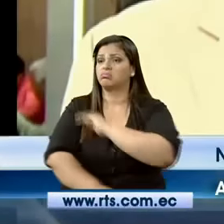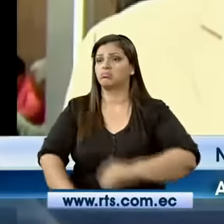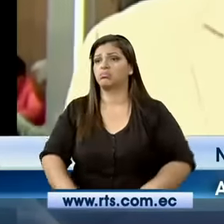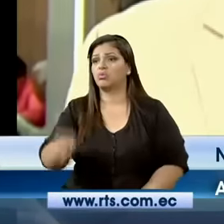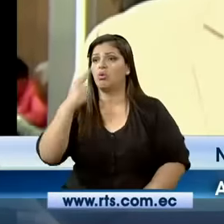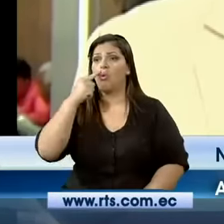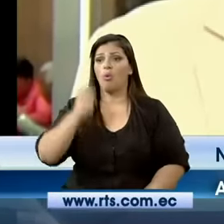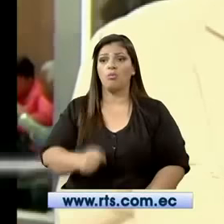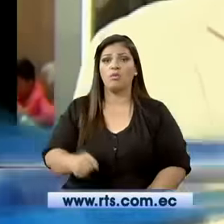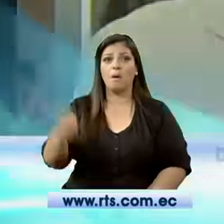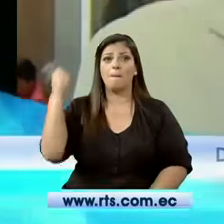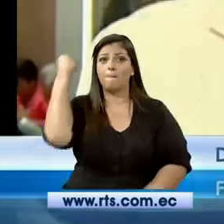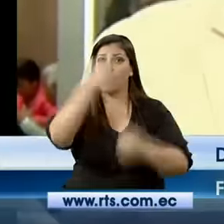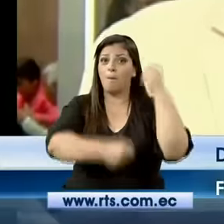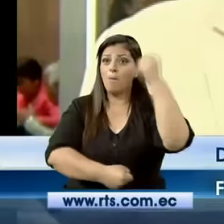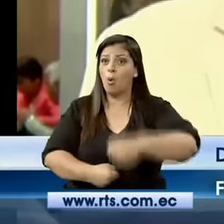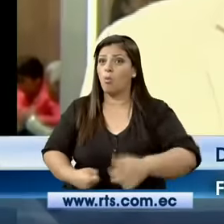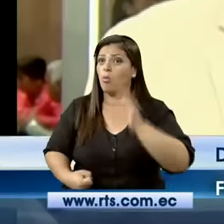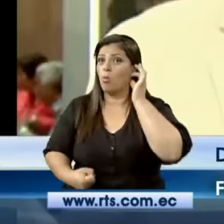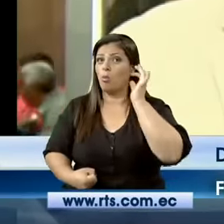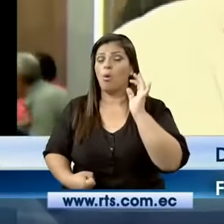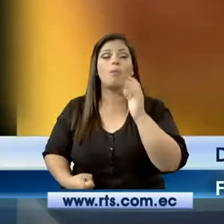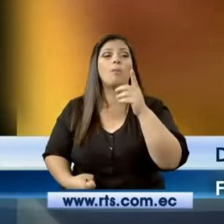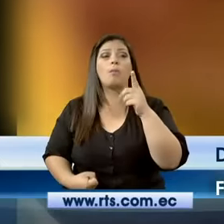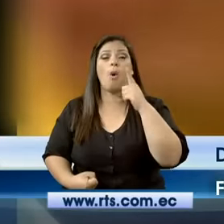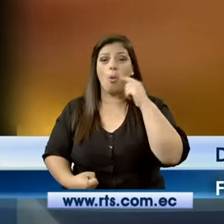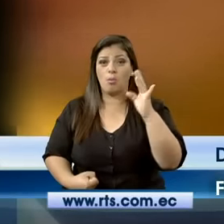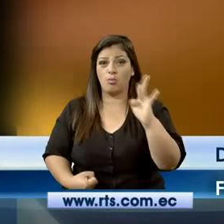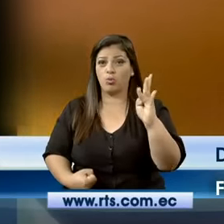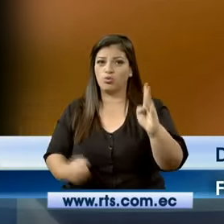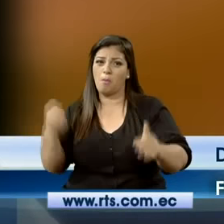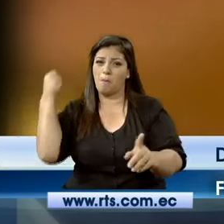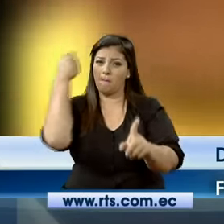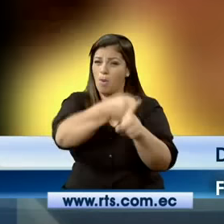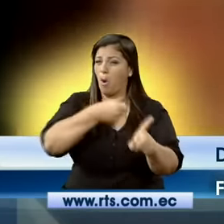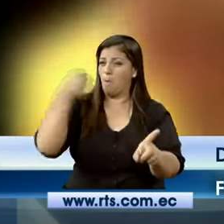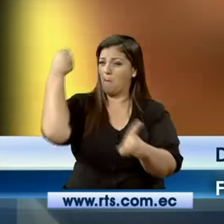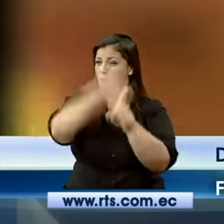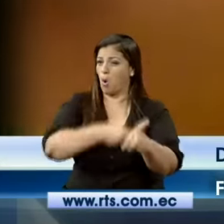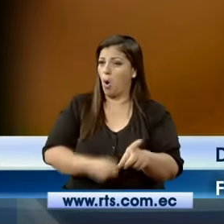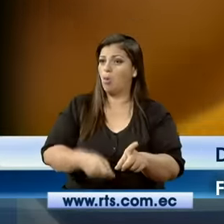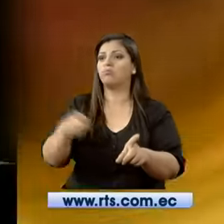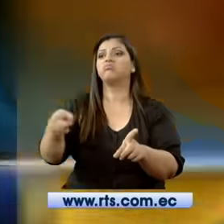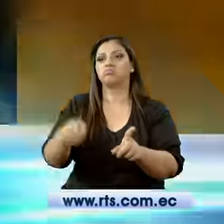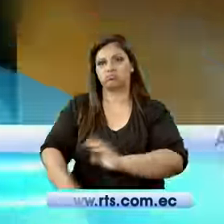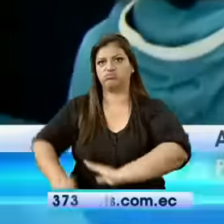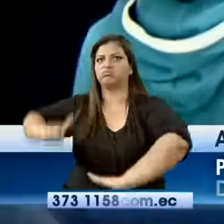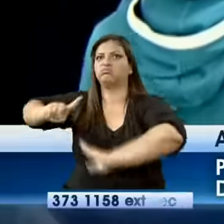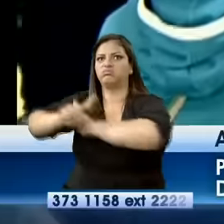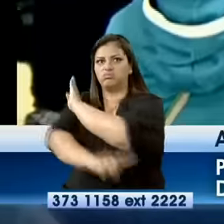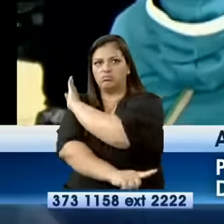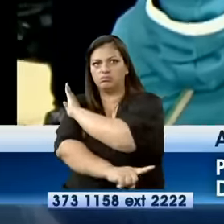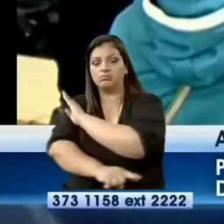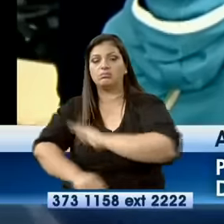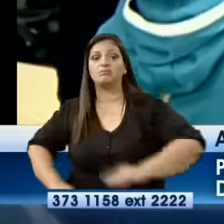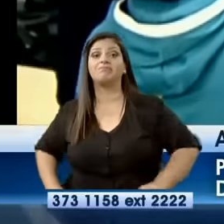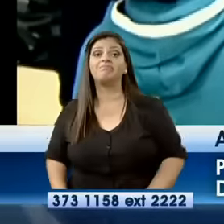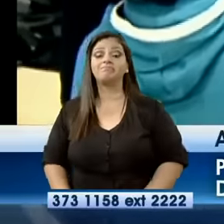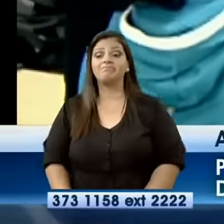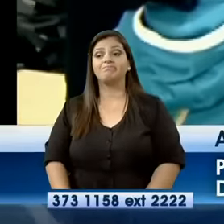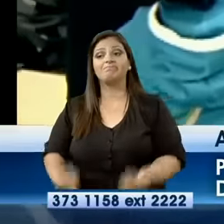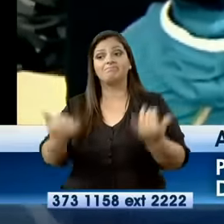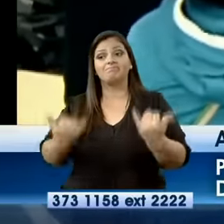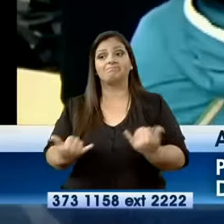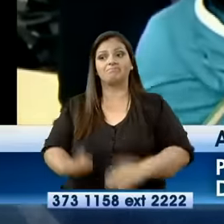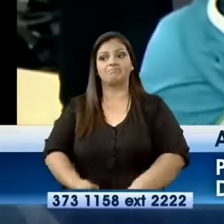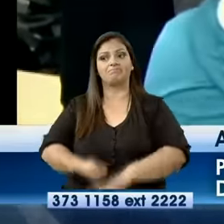gravedad de las heridas tiene el conviviente varón. Entonces, por lo tanto, la mujer va a ser procesada